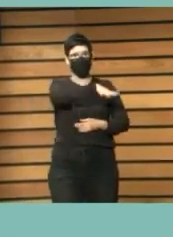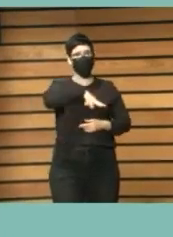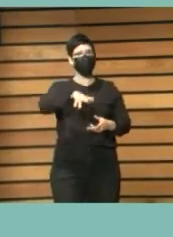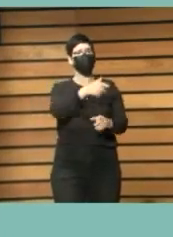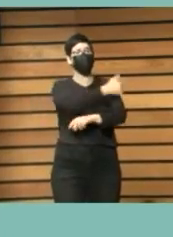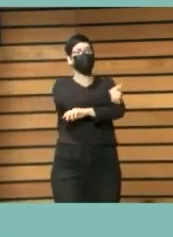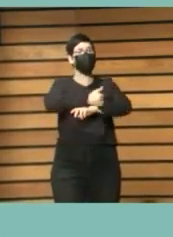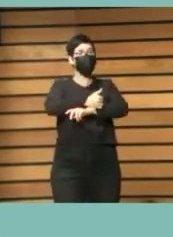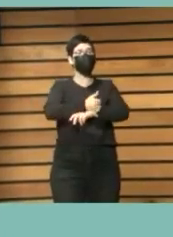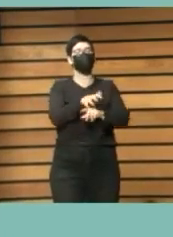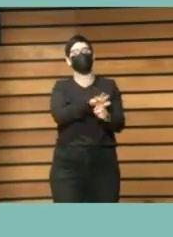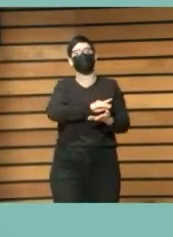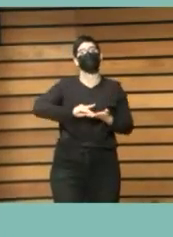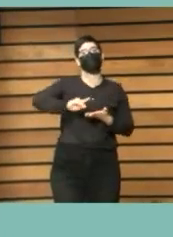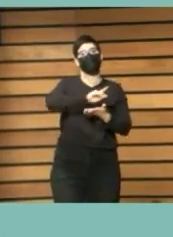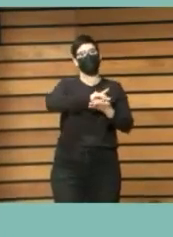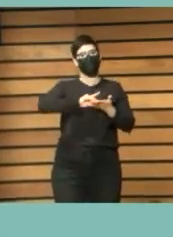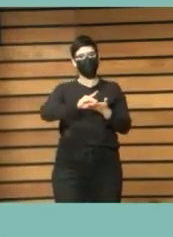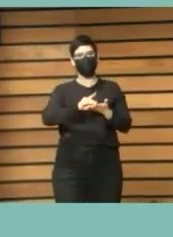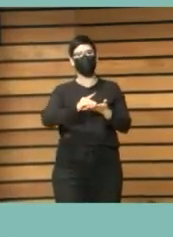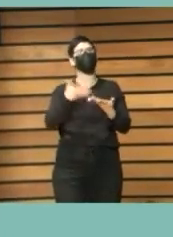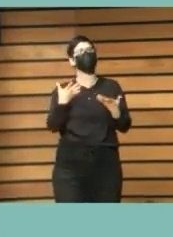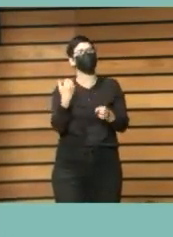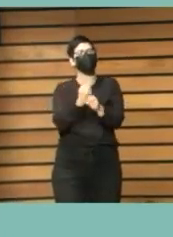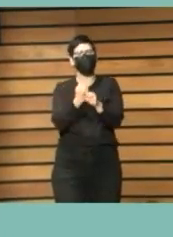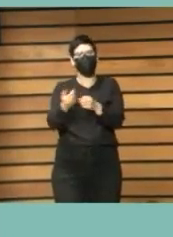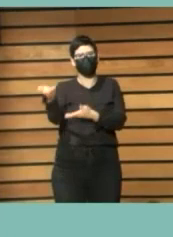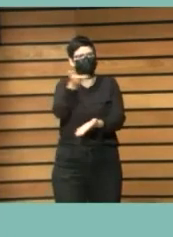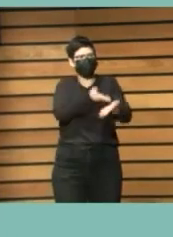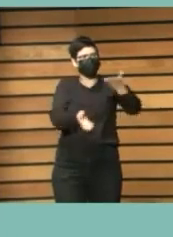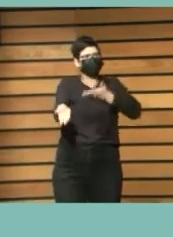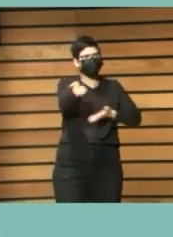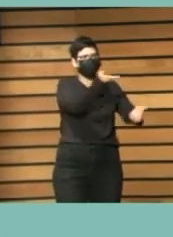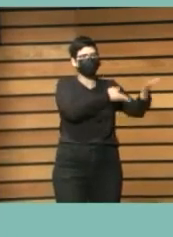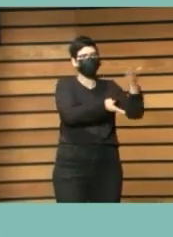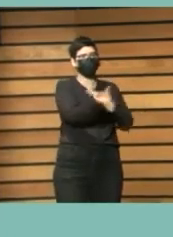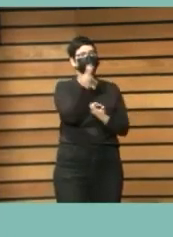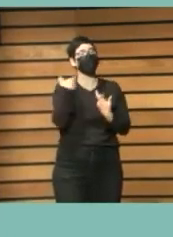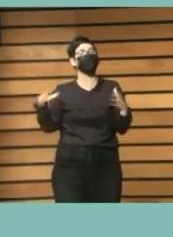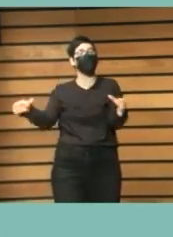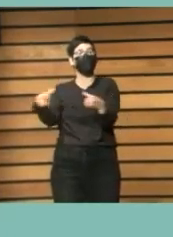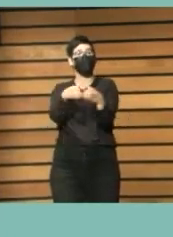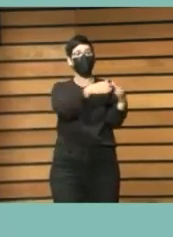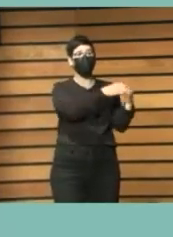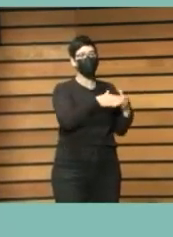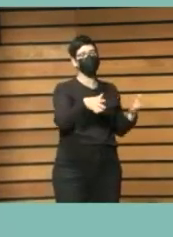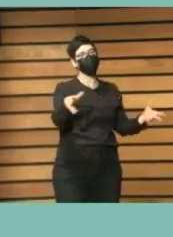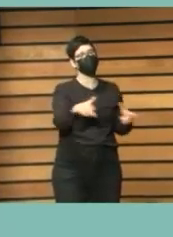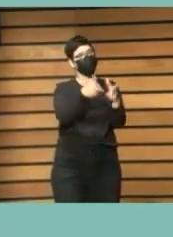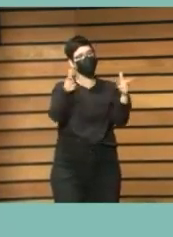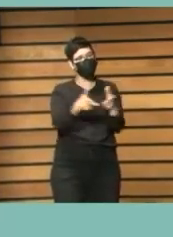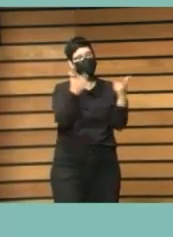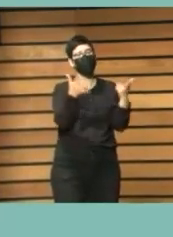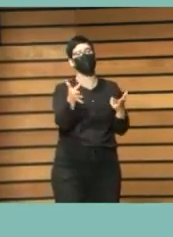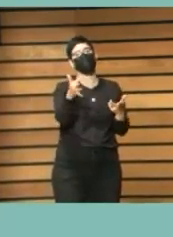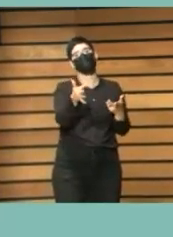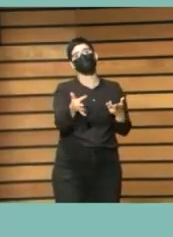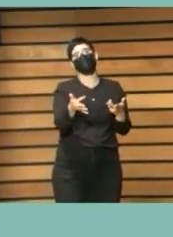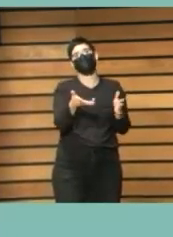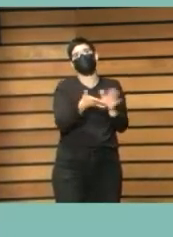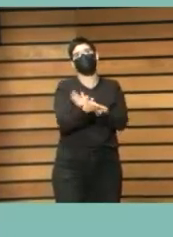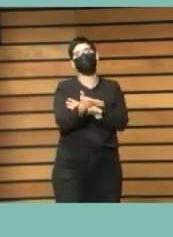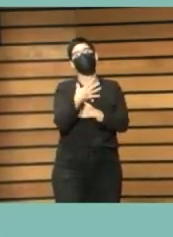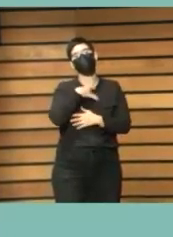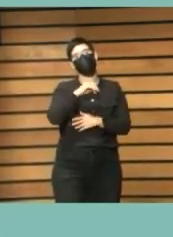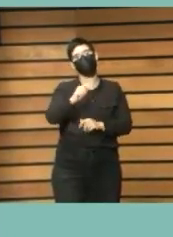bibliotecas y con los colectivos que trabajan con determinados sectores sociales etcétera pues puede enriquecer y sin